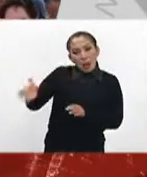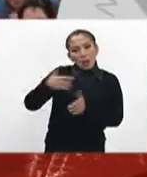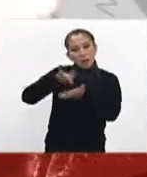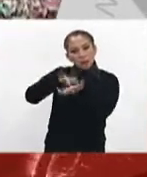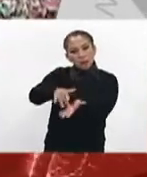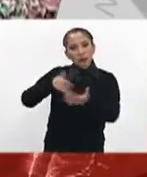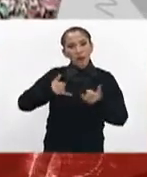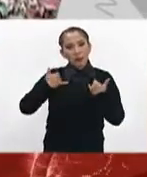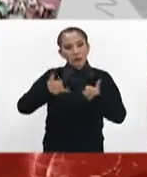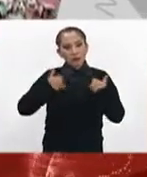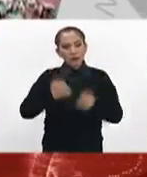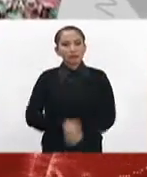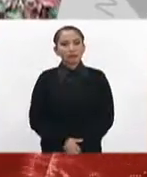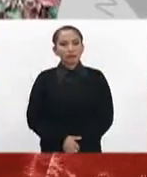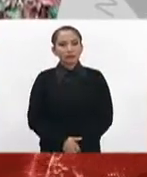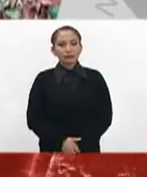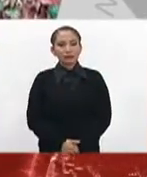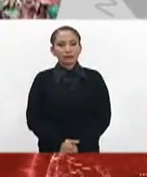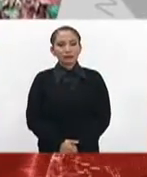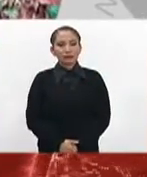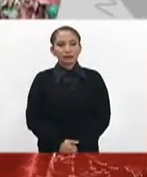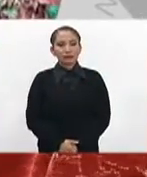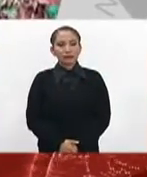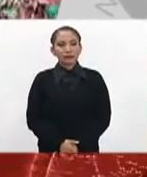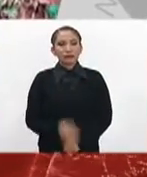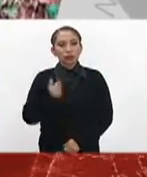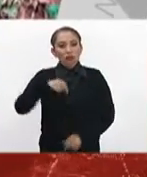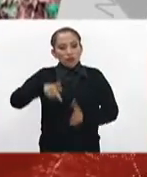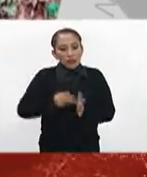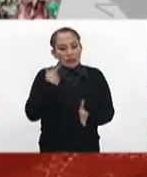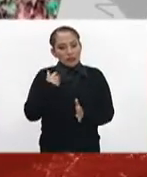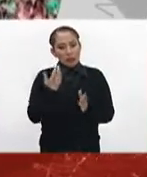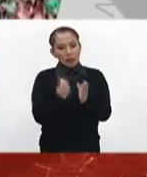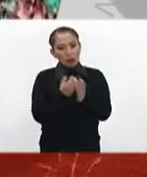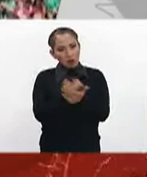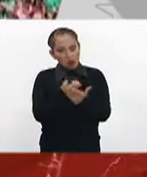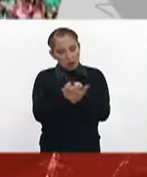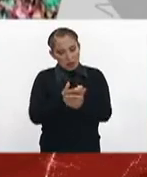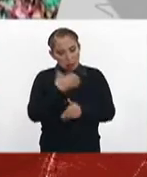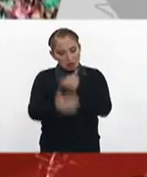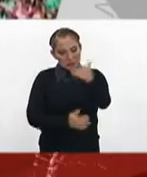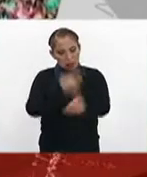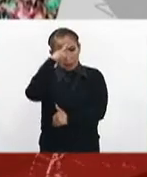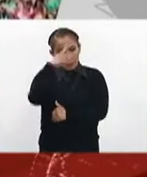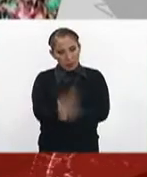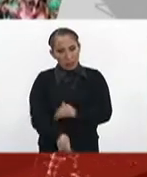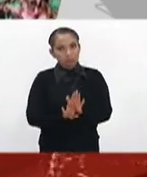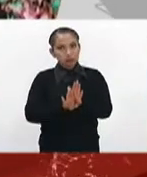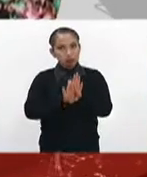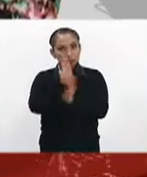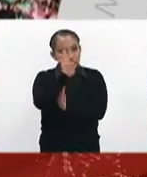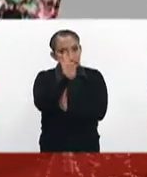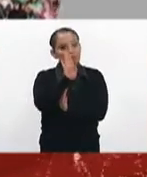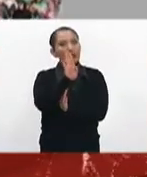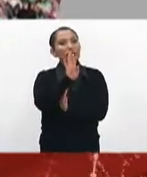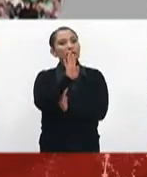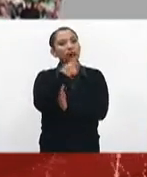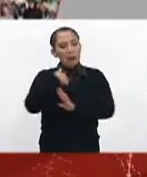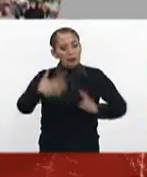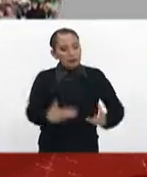¡Vamos a reactivar la economía del país! ¡Vamos a